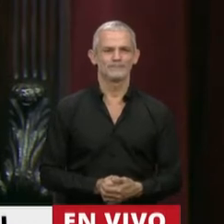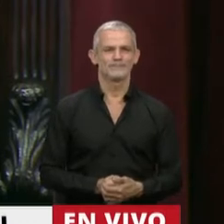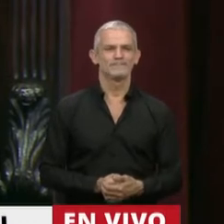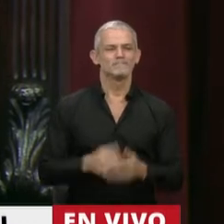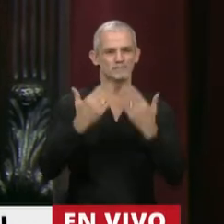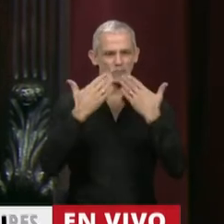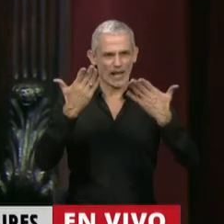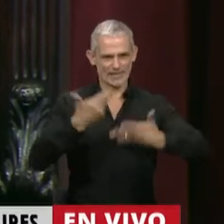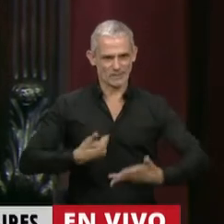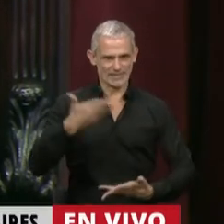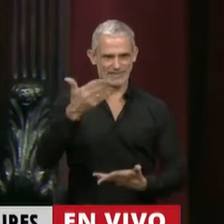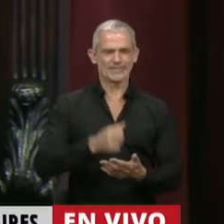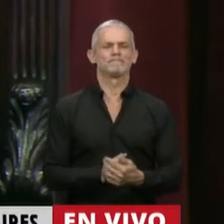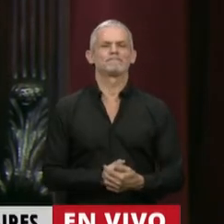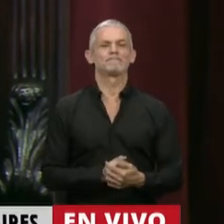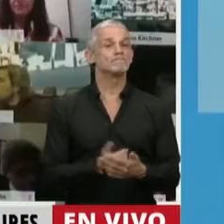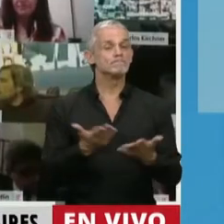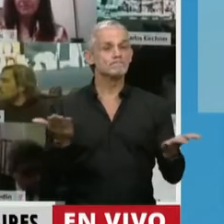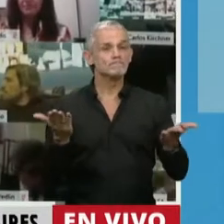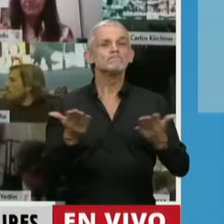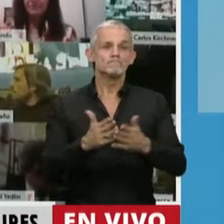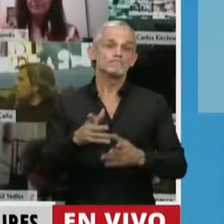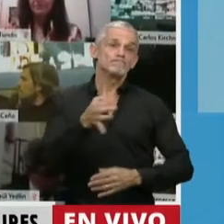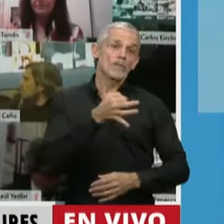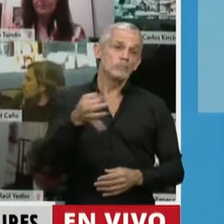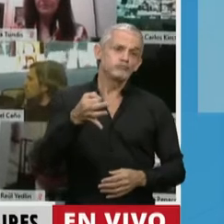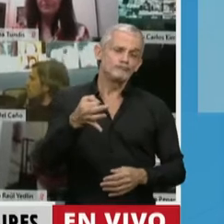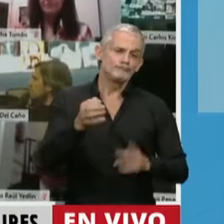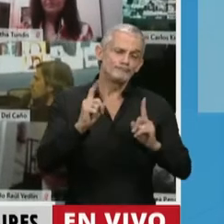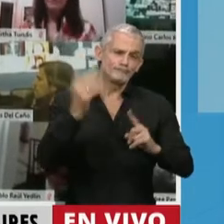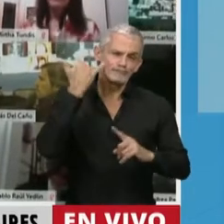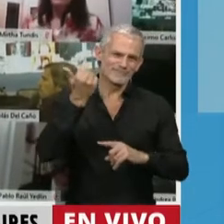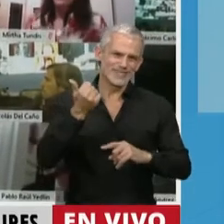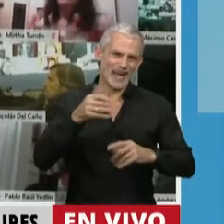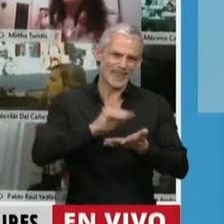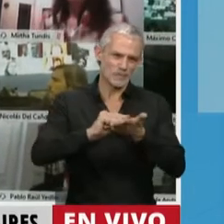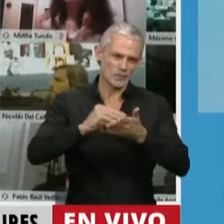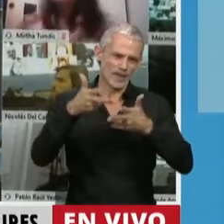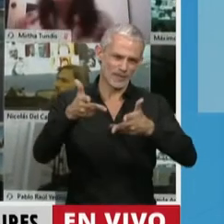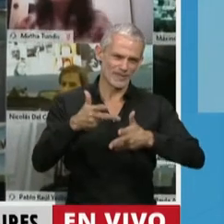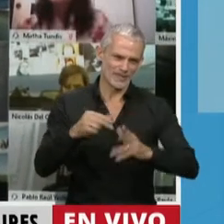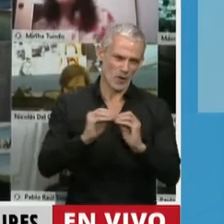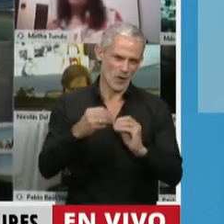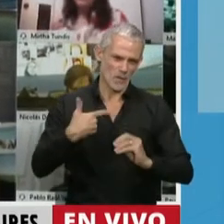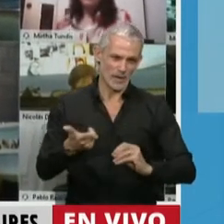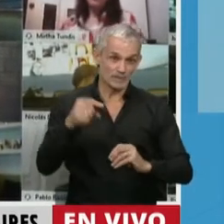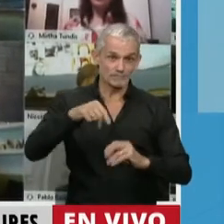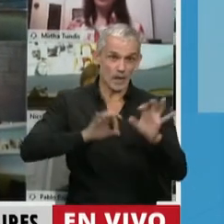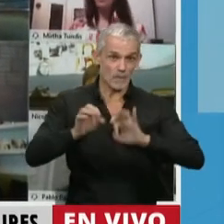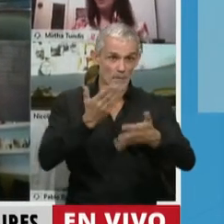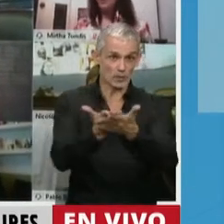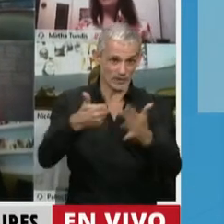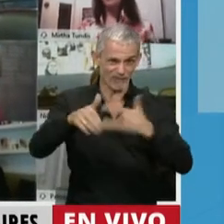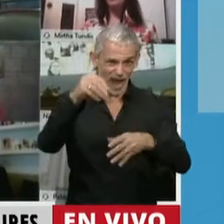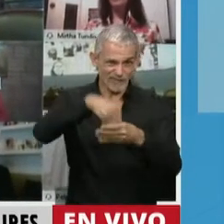Gracias, Presidente. Bueno, efectivamente, como acá ya se dijo, este proyecto que